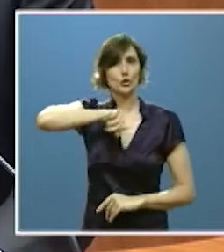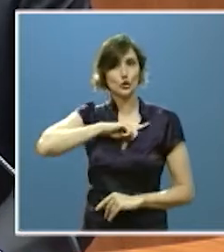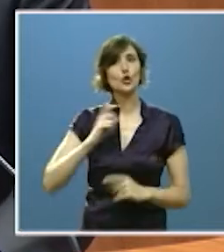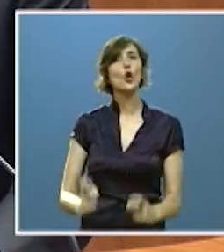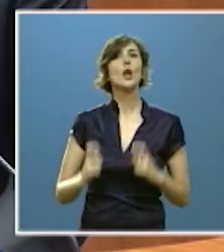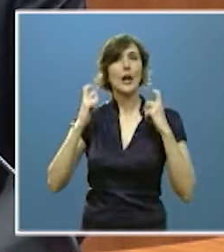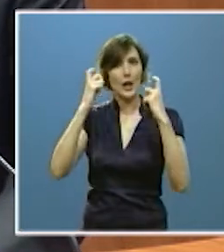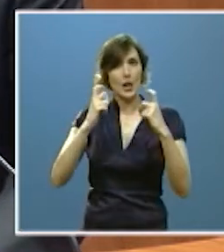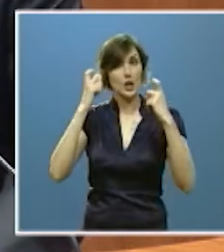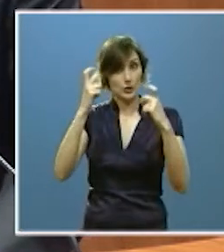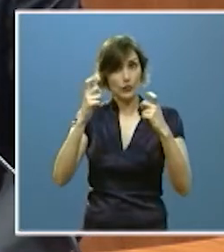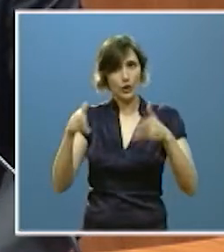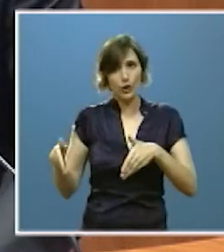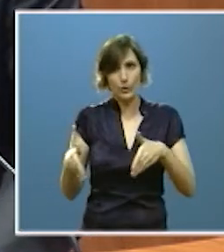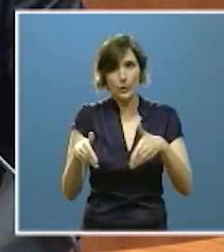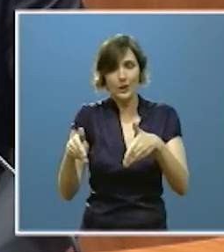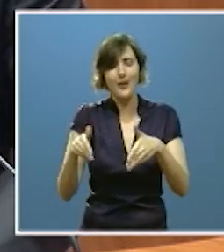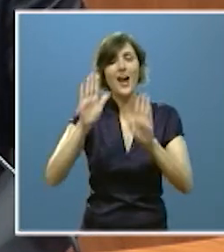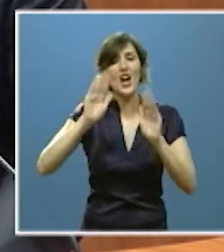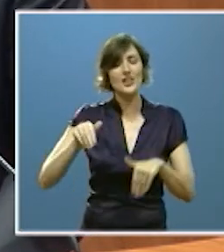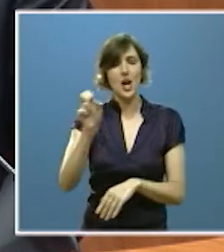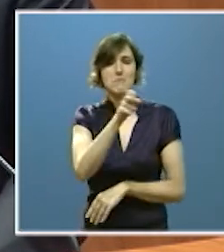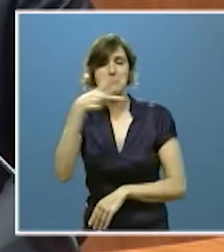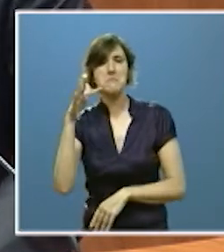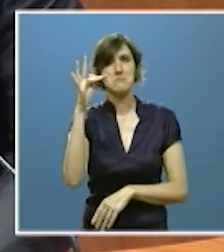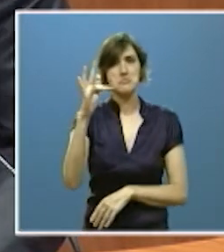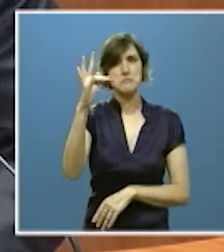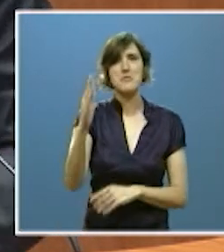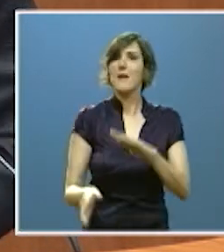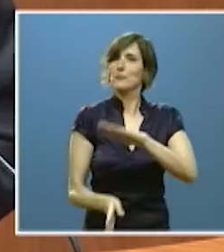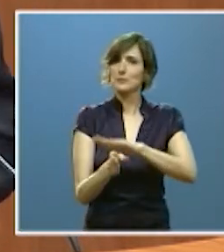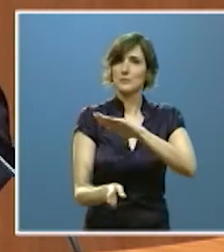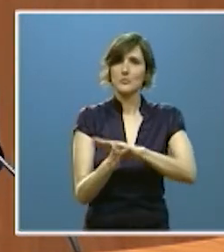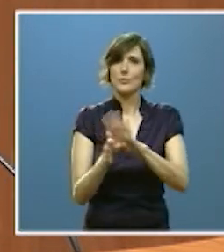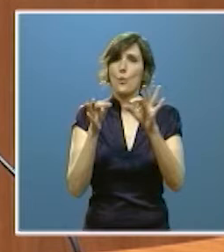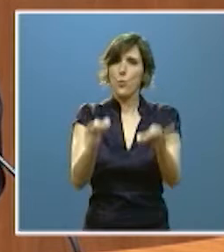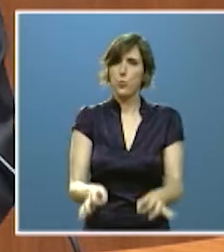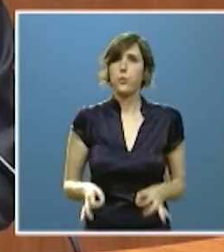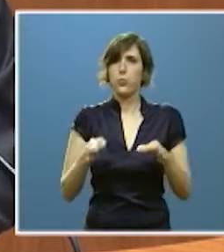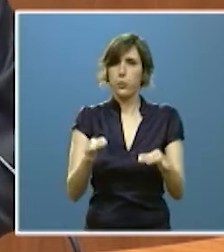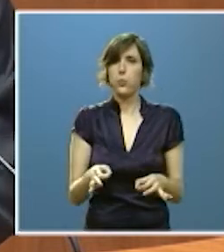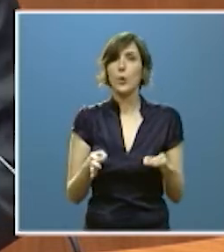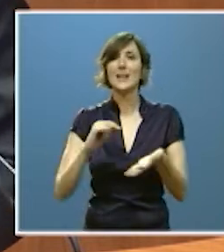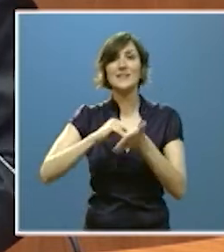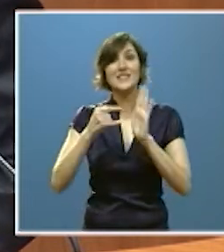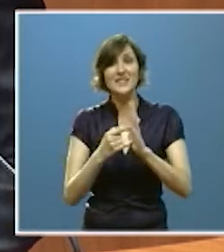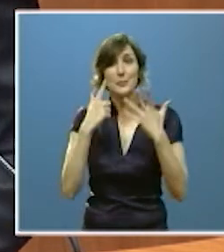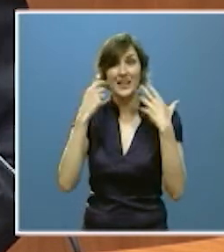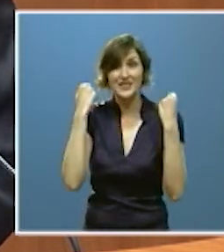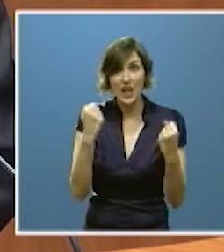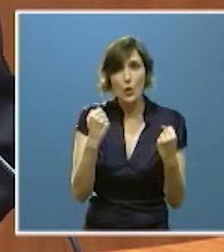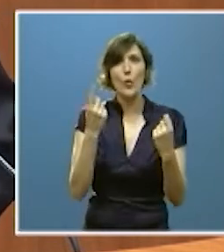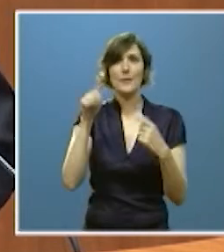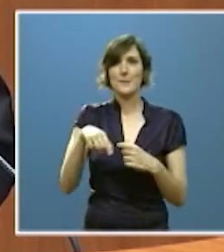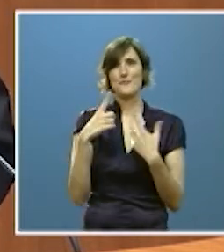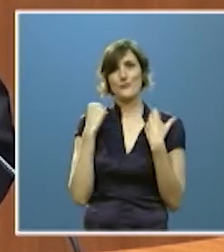en un camino que está dando buenos resultados en el que hay que proseguir el sistema de salud se ha fortalecido también con la incorporación